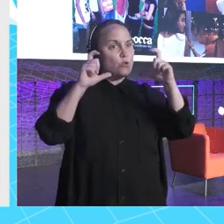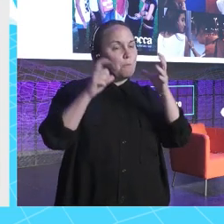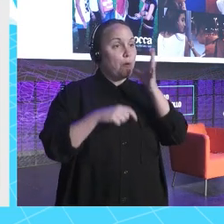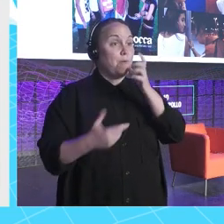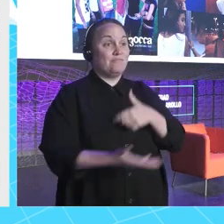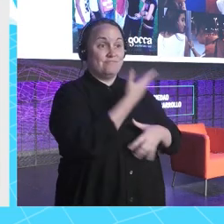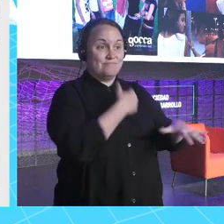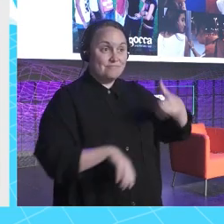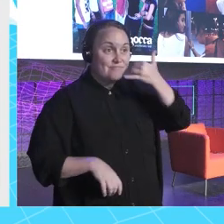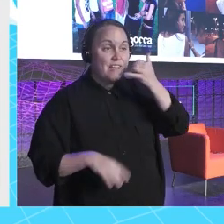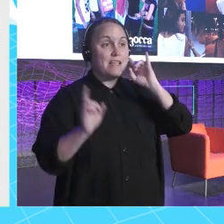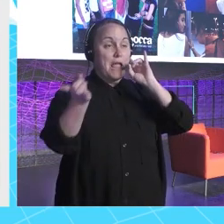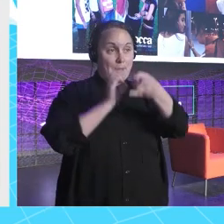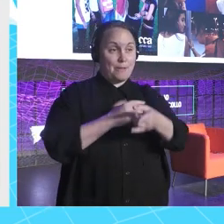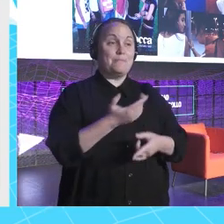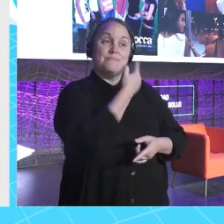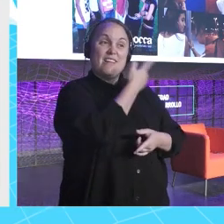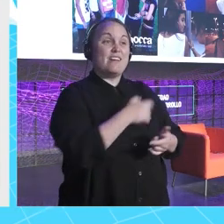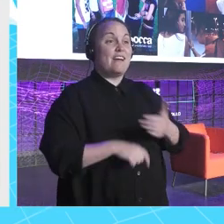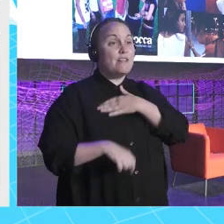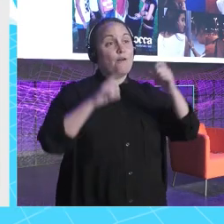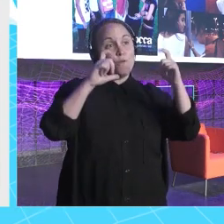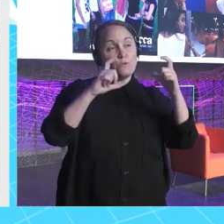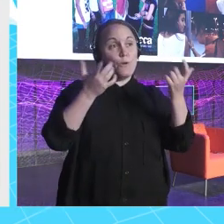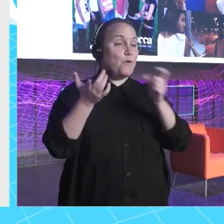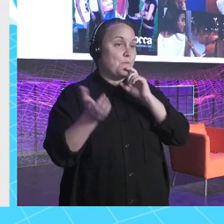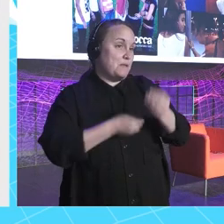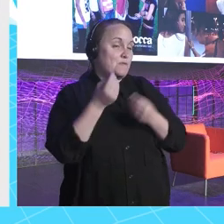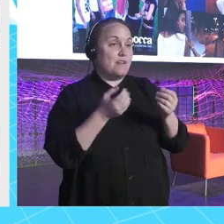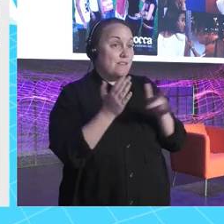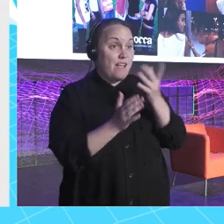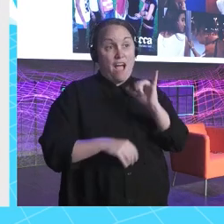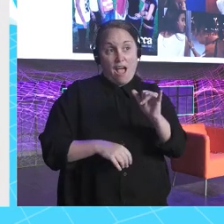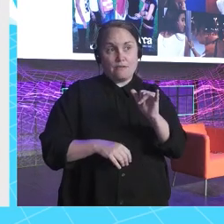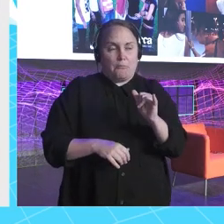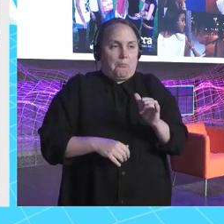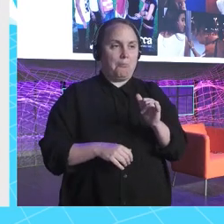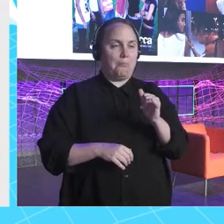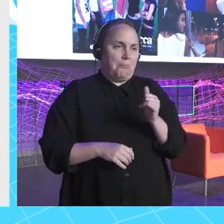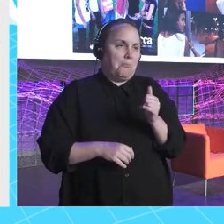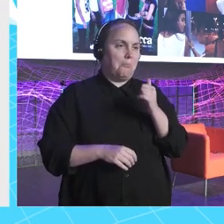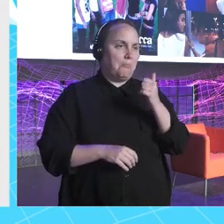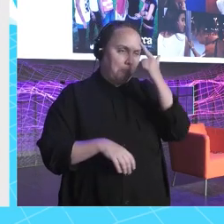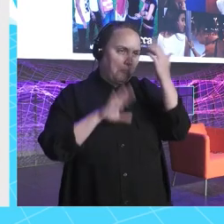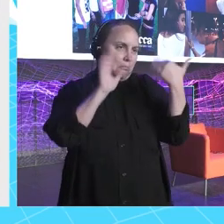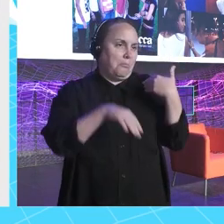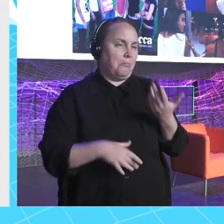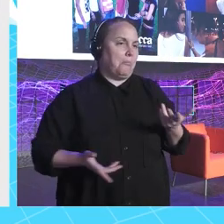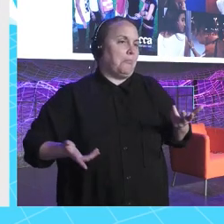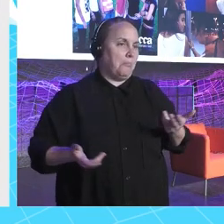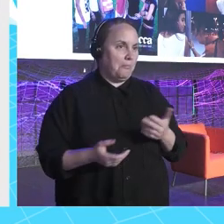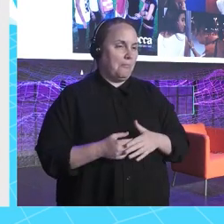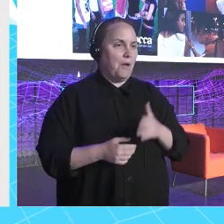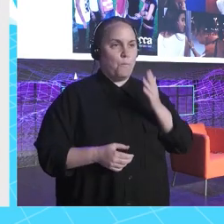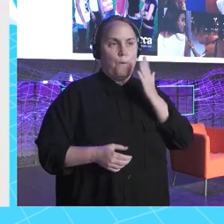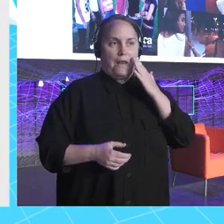sí, cogiendo el teléfono, llamando y diciendo, te quiero hacer fotos, tengo una revista hecha de morro. No sé si ya por aquí tengo también. Bueno,